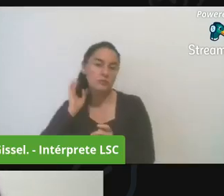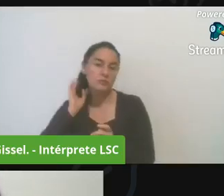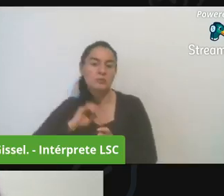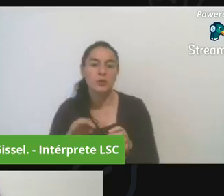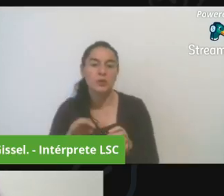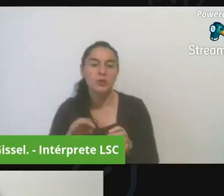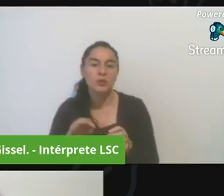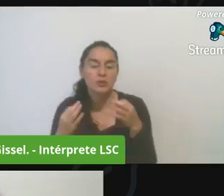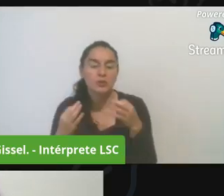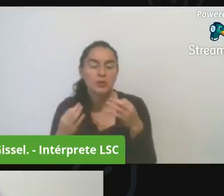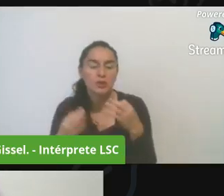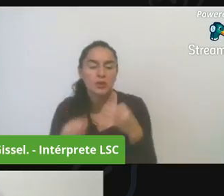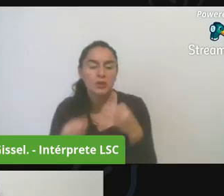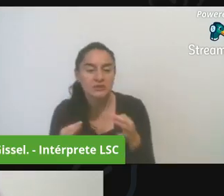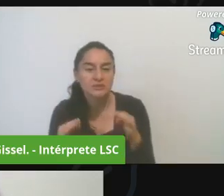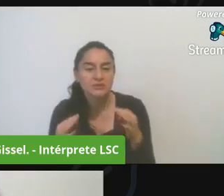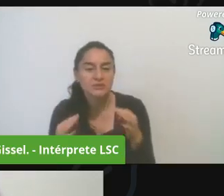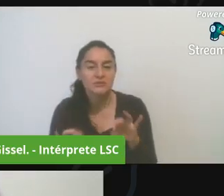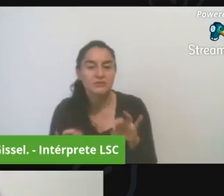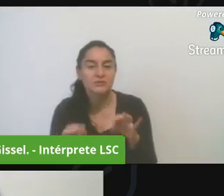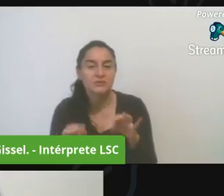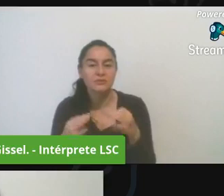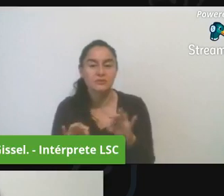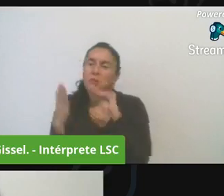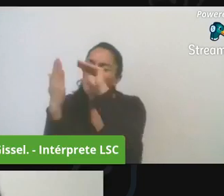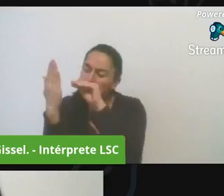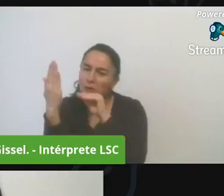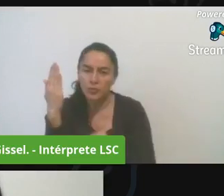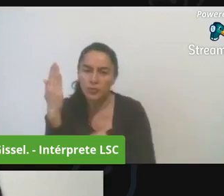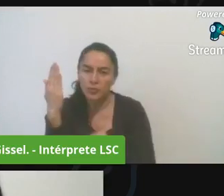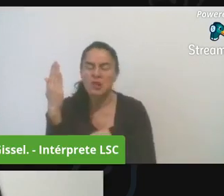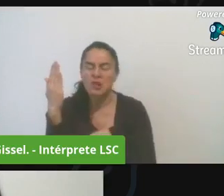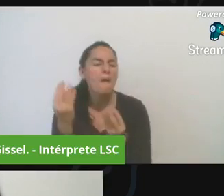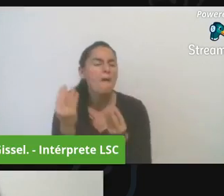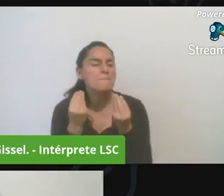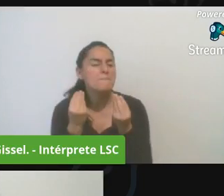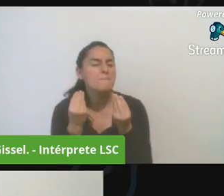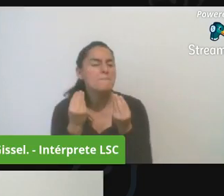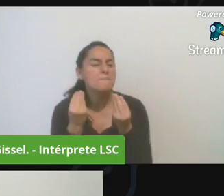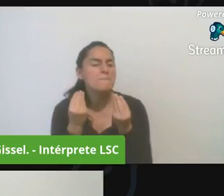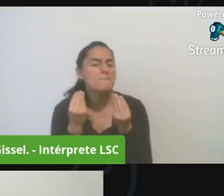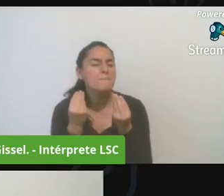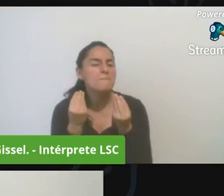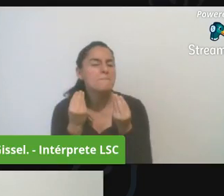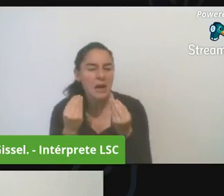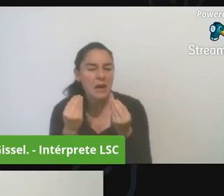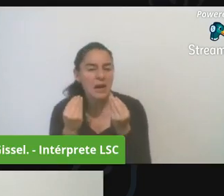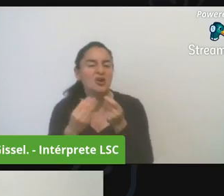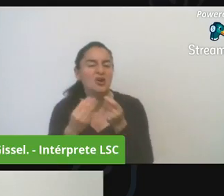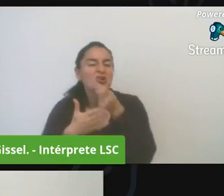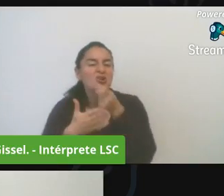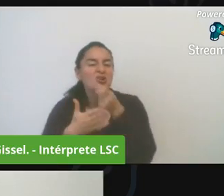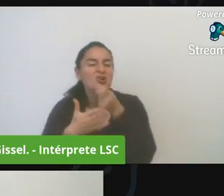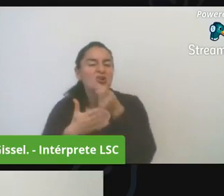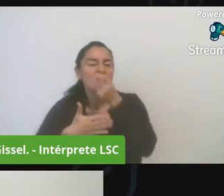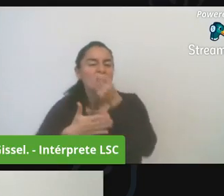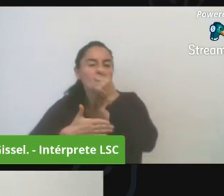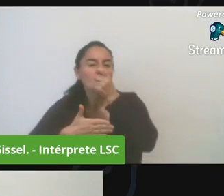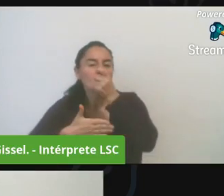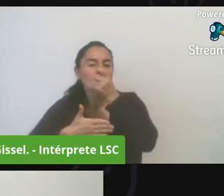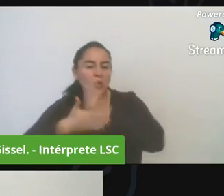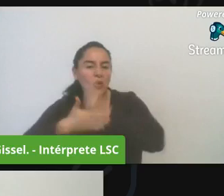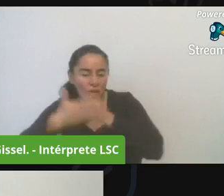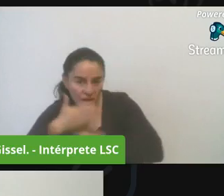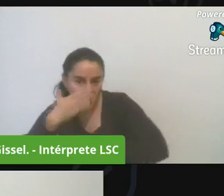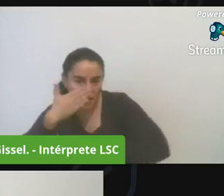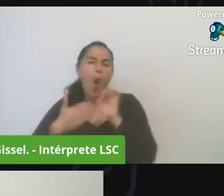adelantar acciones correspondientes y correctivas o investigativas frente a las irregularidades